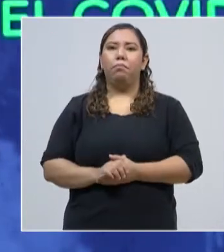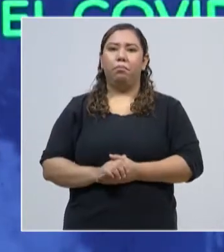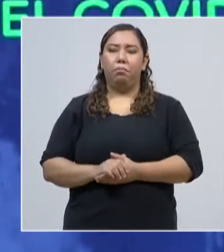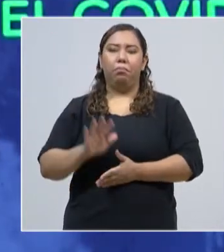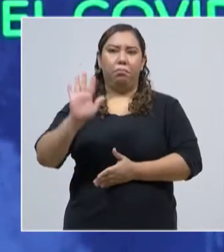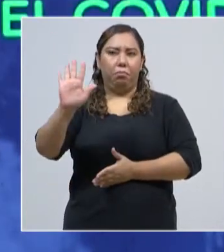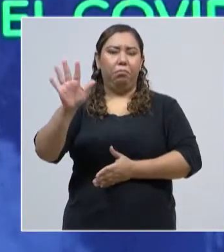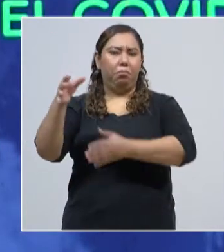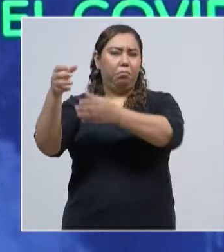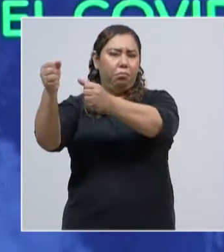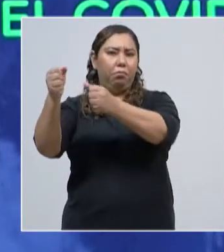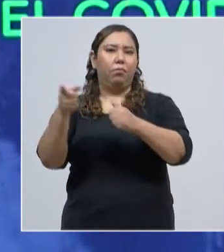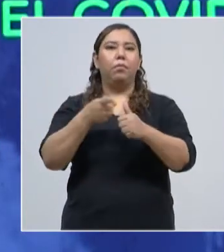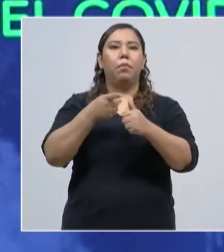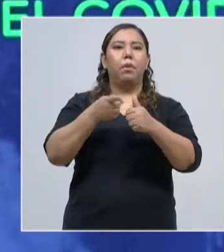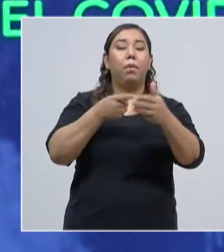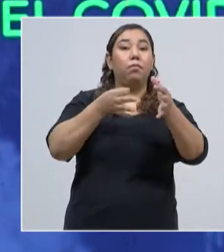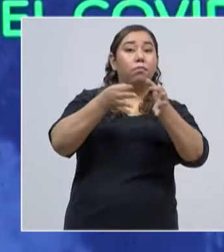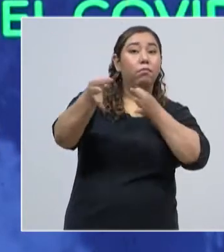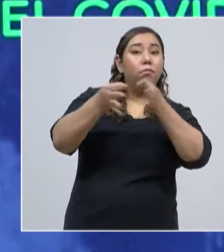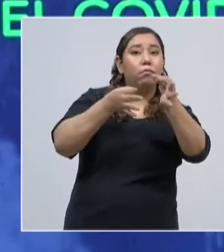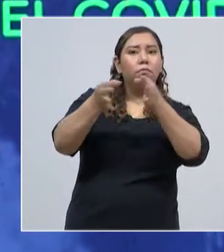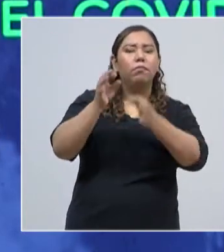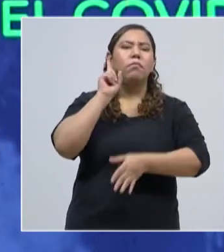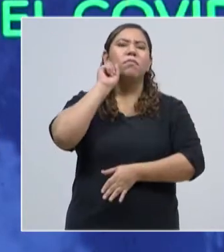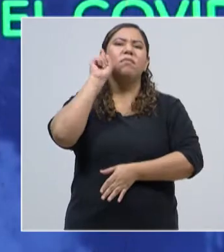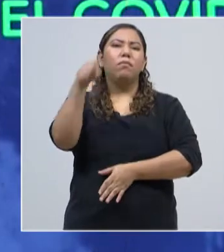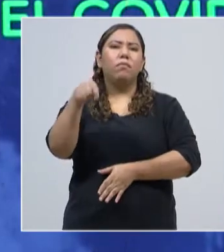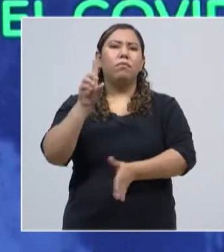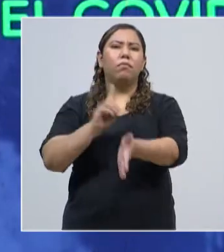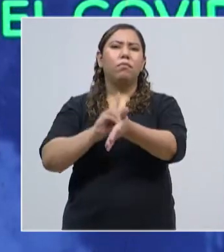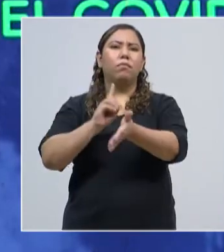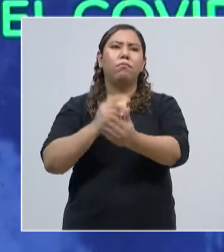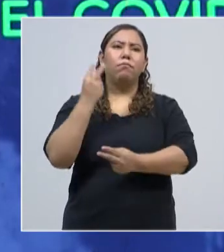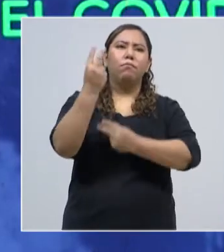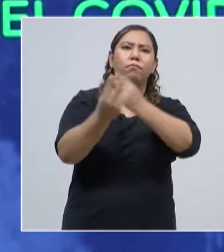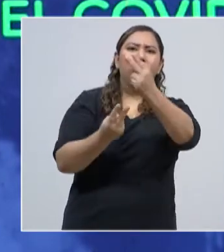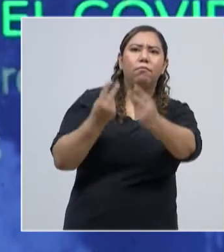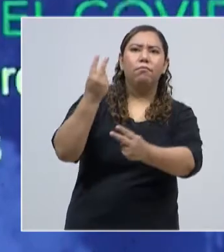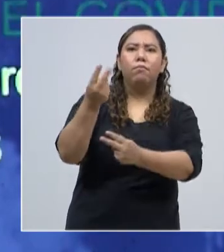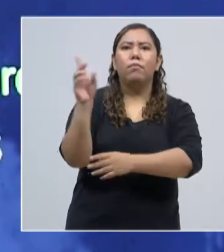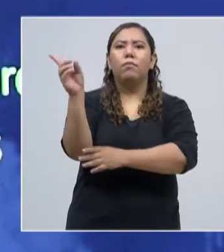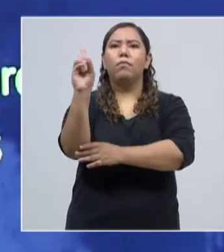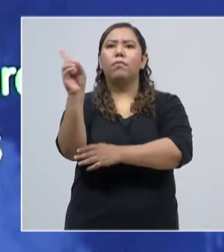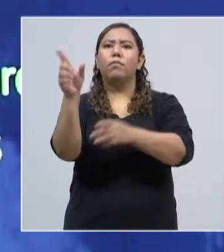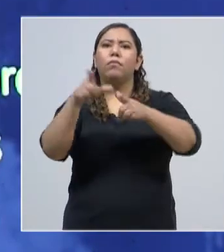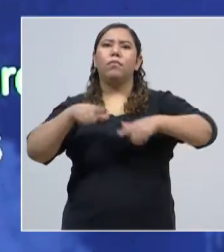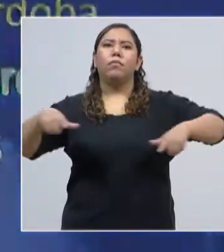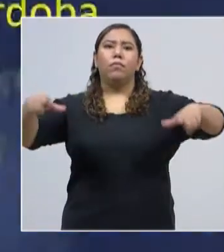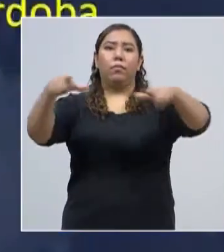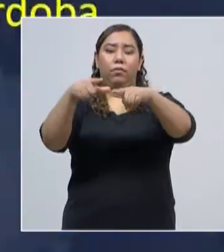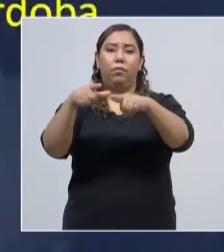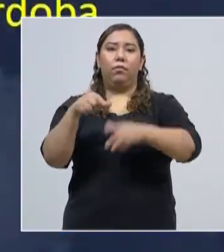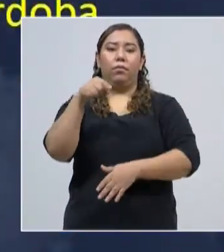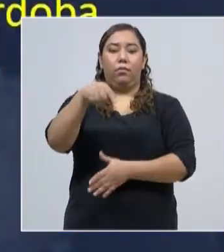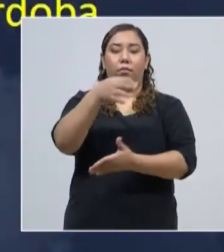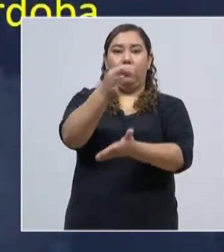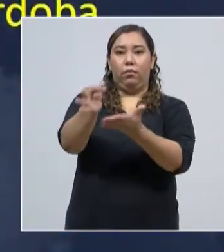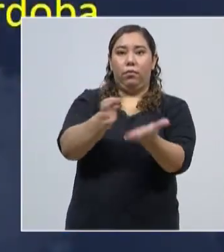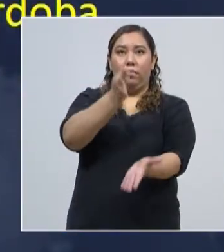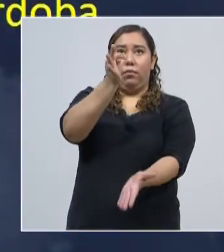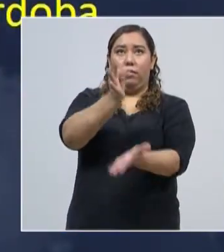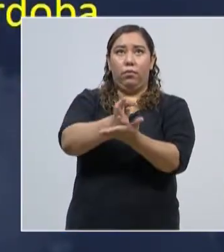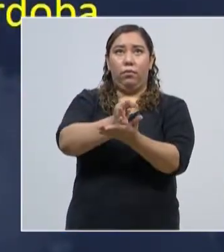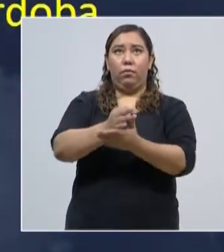brigadas contra el COVID. ¿Dónde estarán el día de mañana? En el Distrito Central. El día de mañana estarán en las